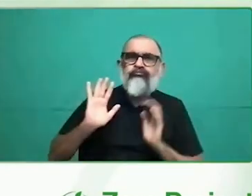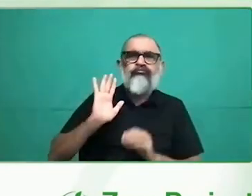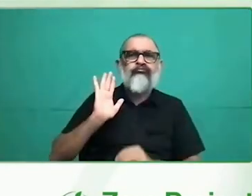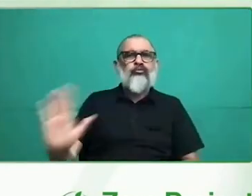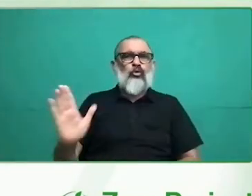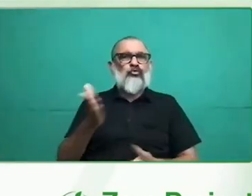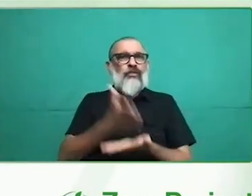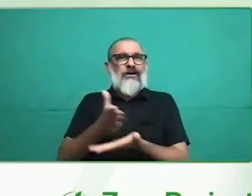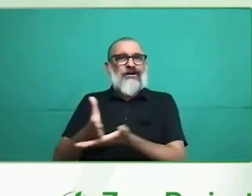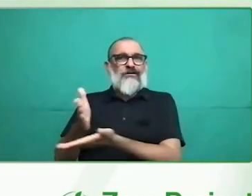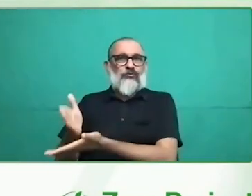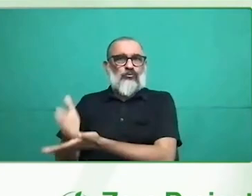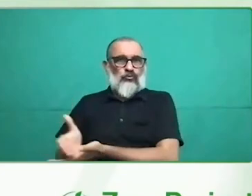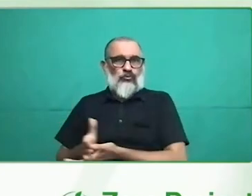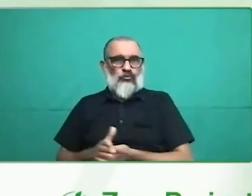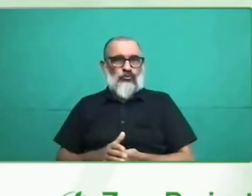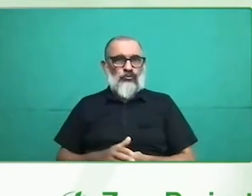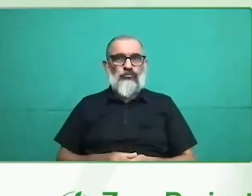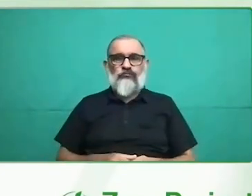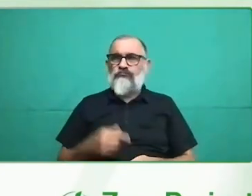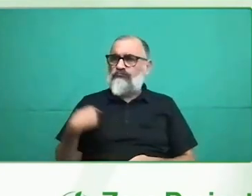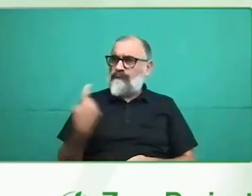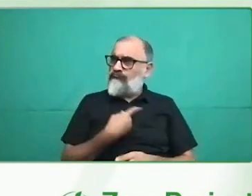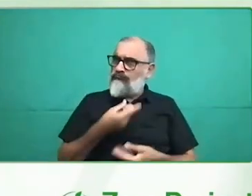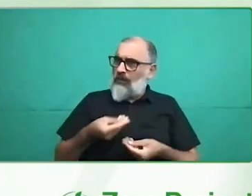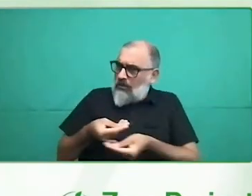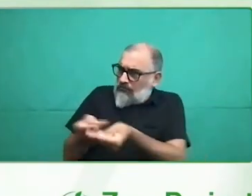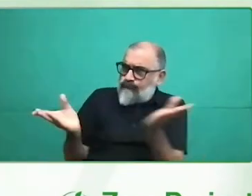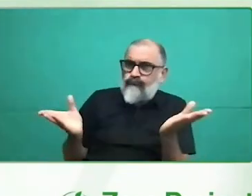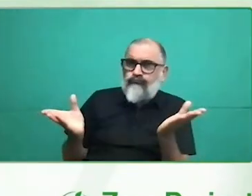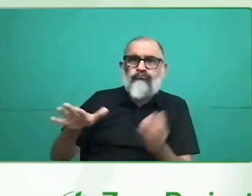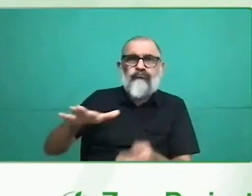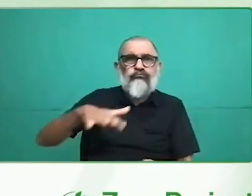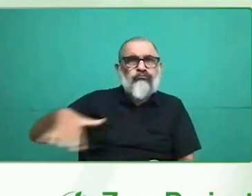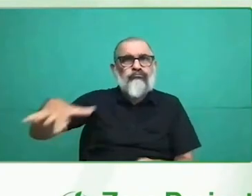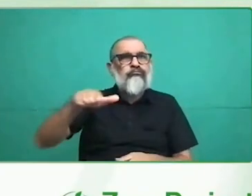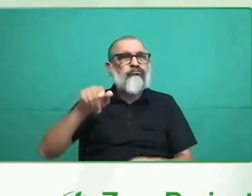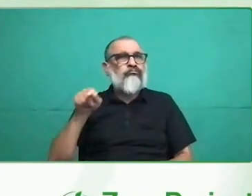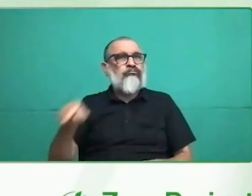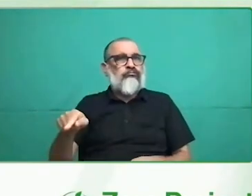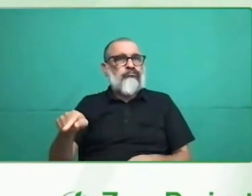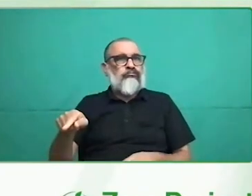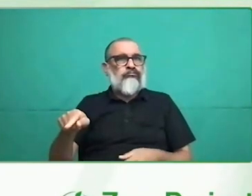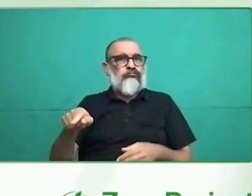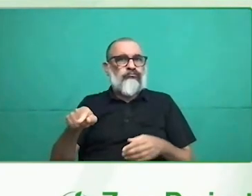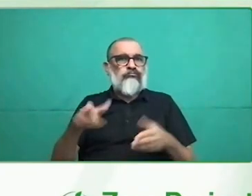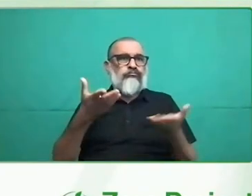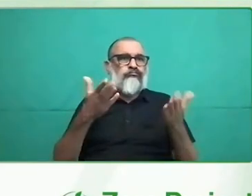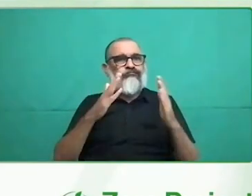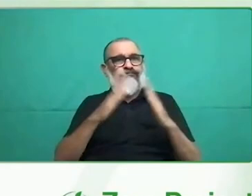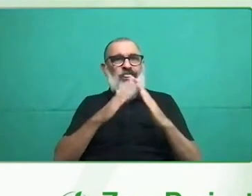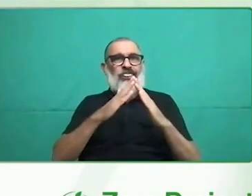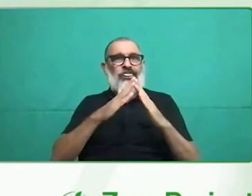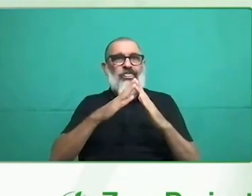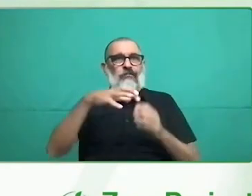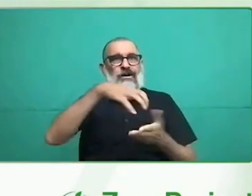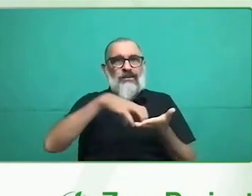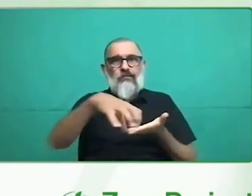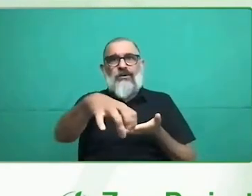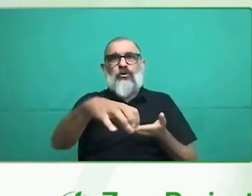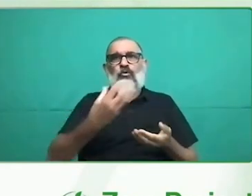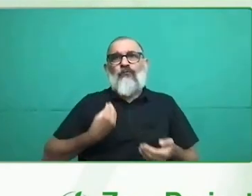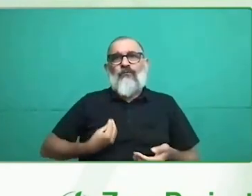de vida independiente. Como estado, tenemos la facilidad de poder tener aliados, ¿no? En este caso de